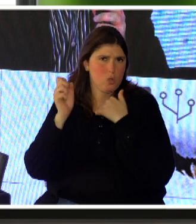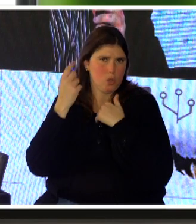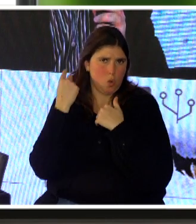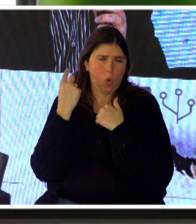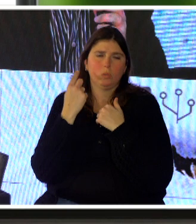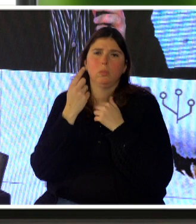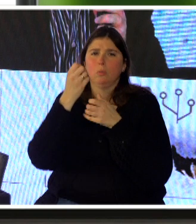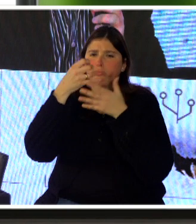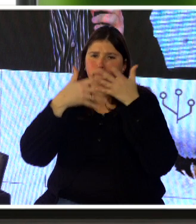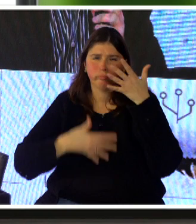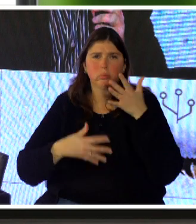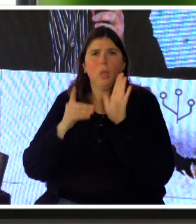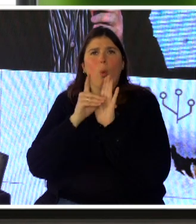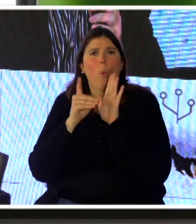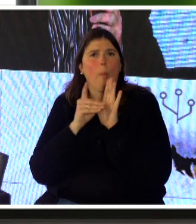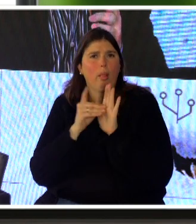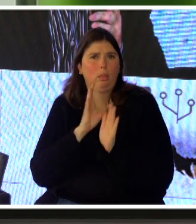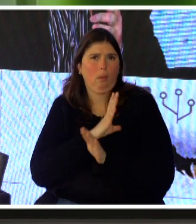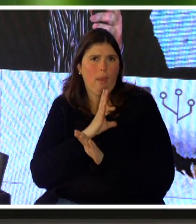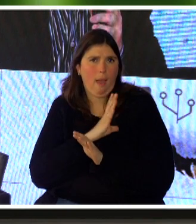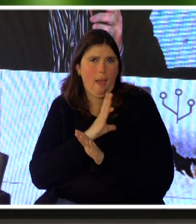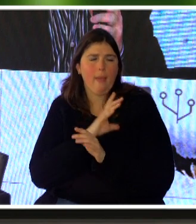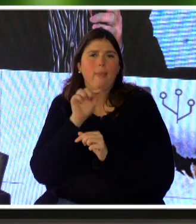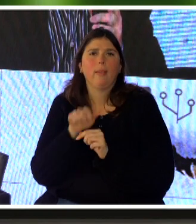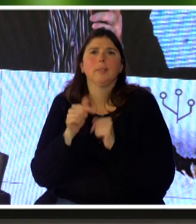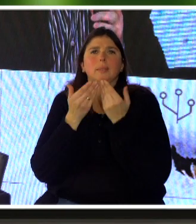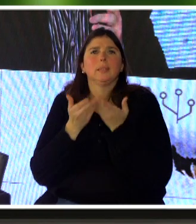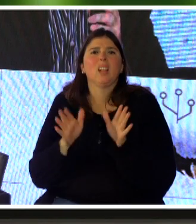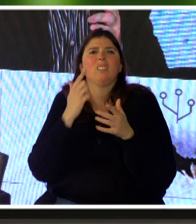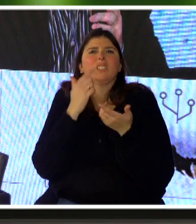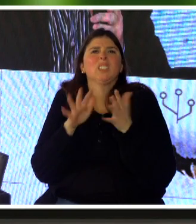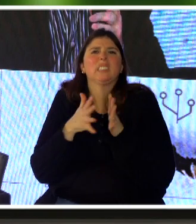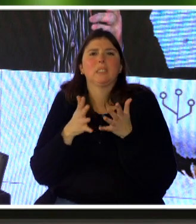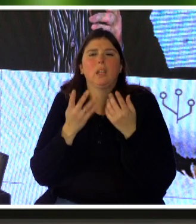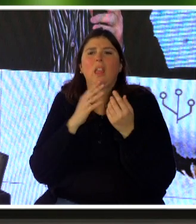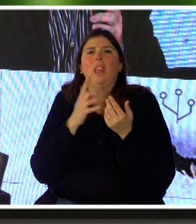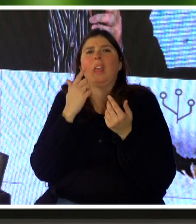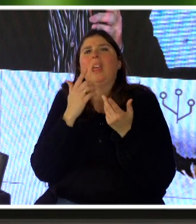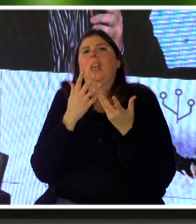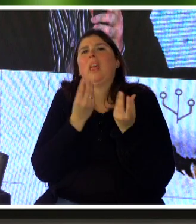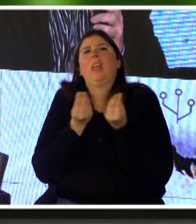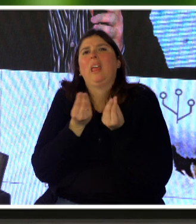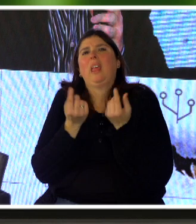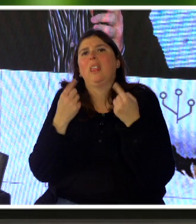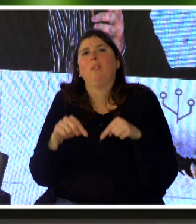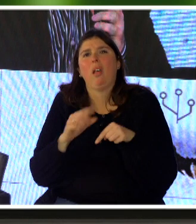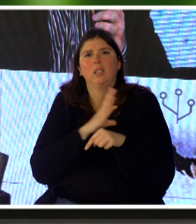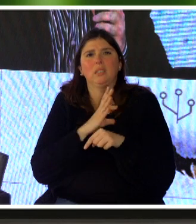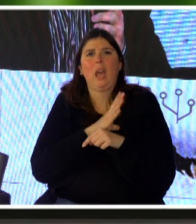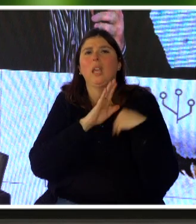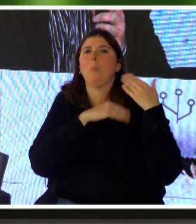los documentos existentes, de qué se trata esta iniciativa, cuáles son los debates en proceso de discusión,